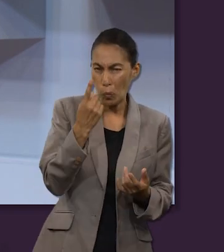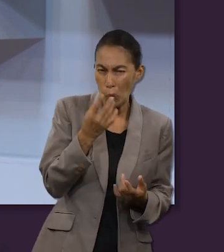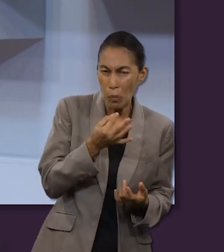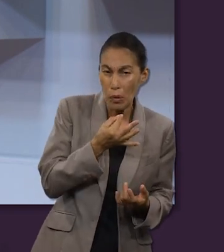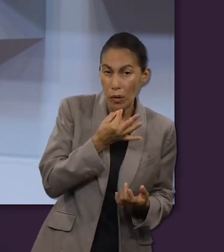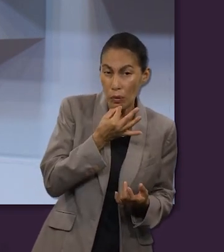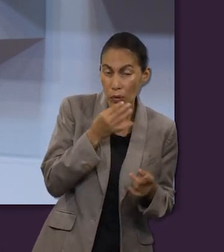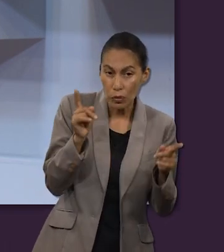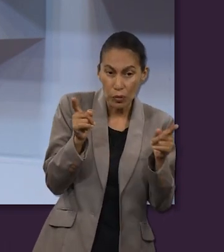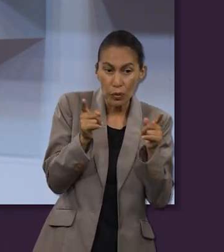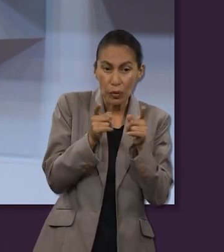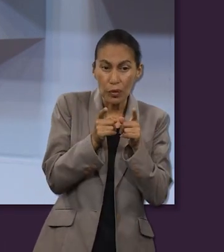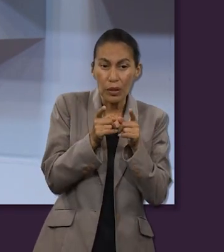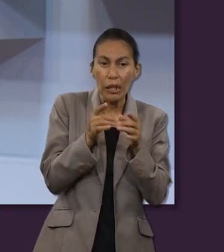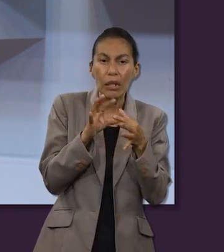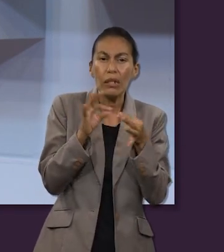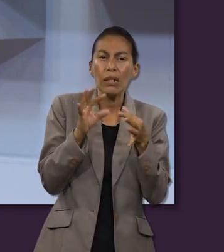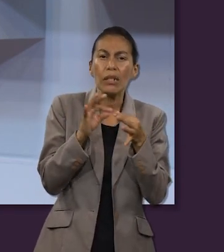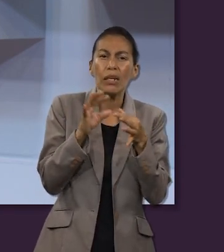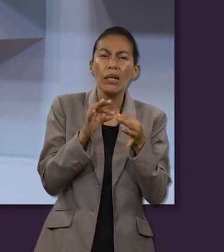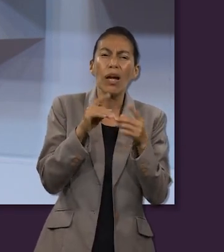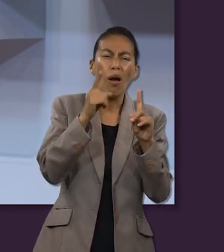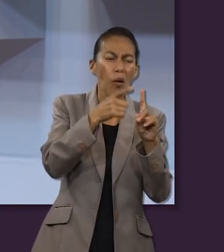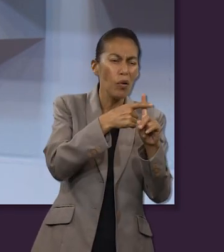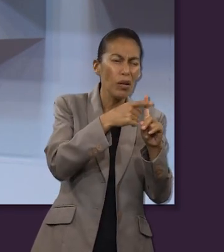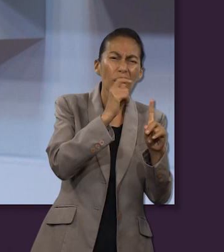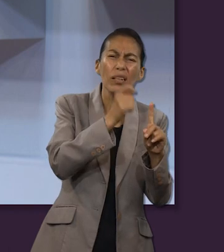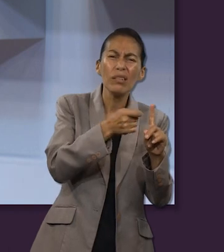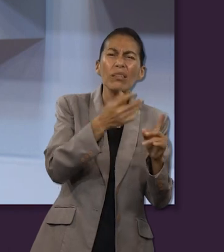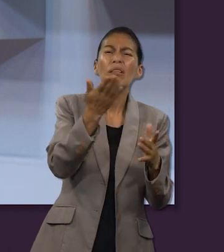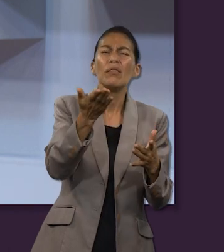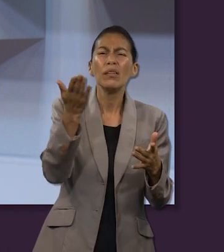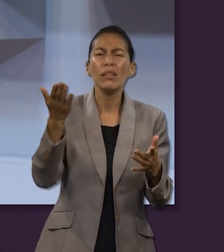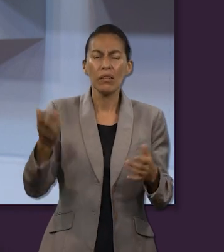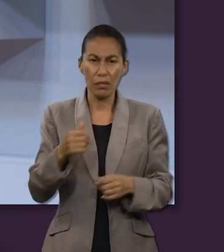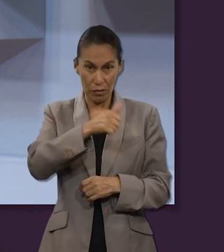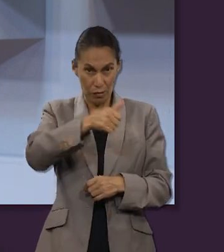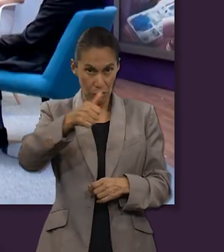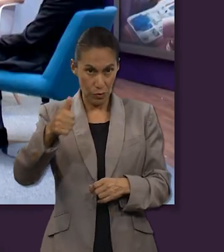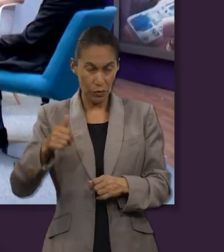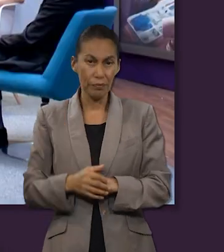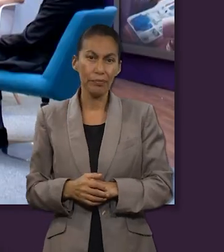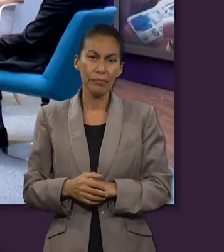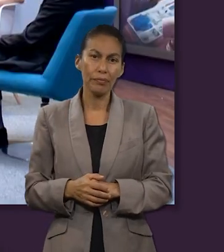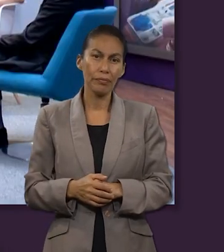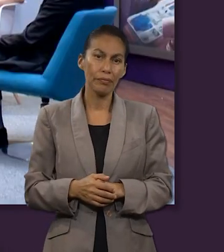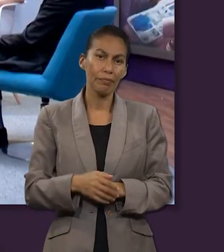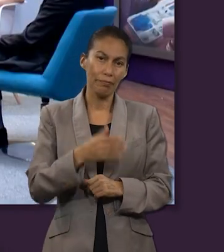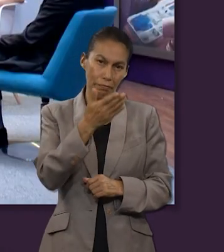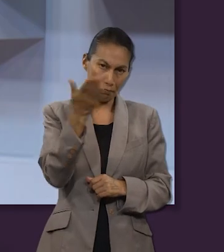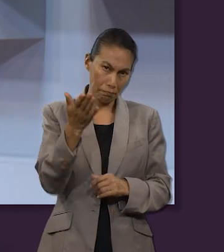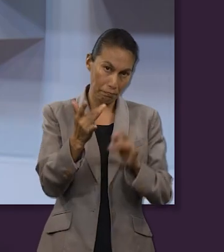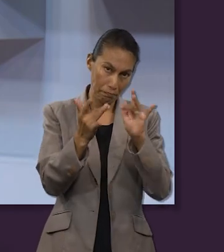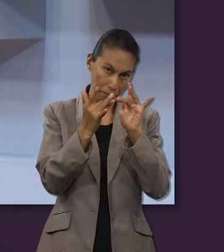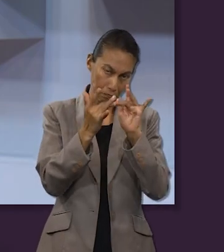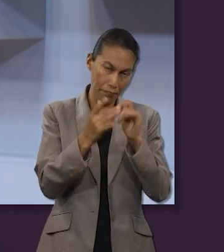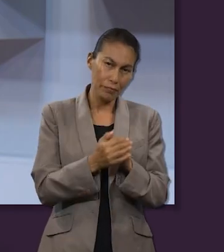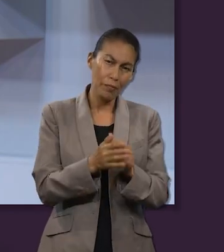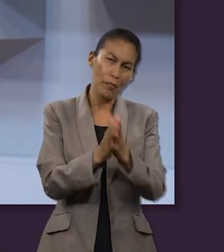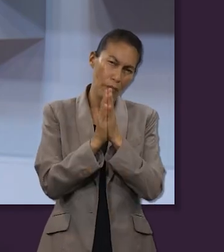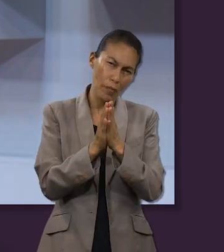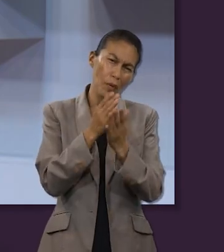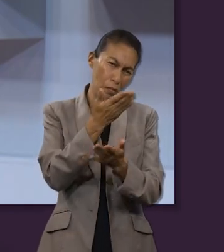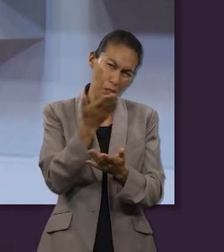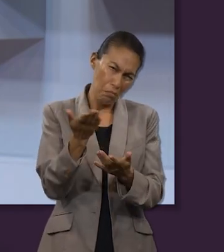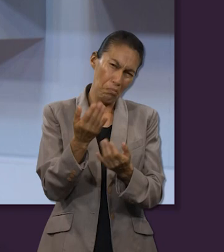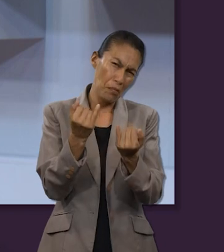ustedes que un minuto nos expresen qué significa la Cruz para ti y mientras a cada uno de los que